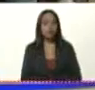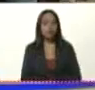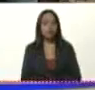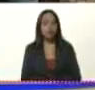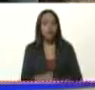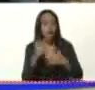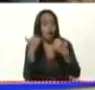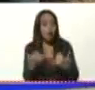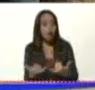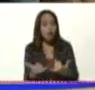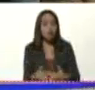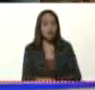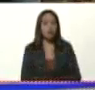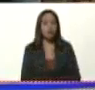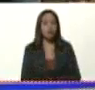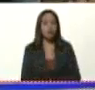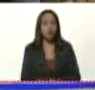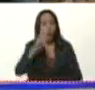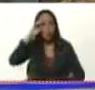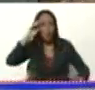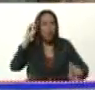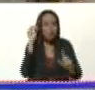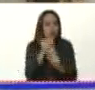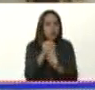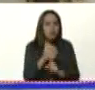momento, el objetivo